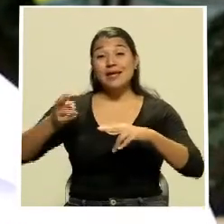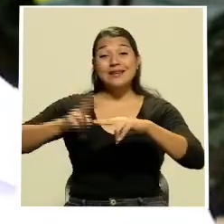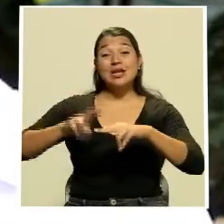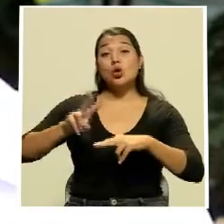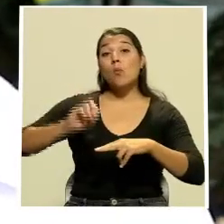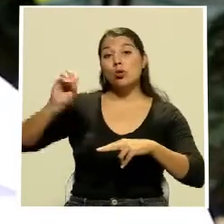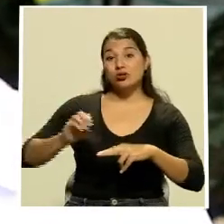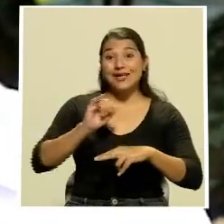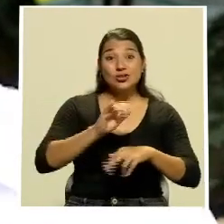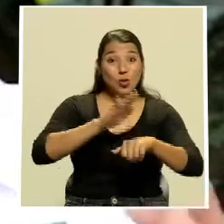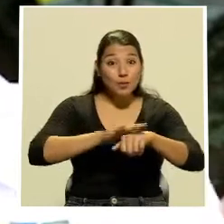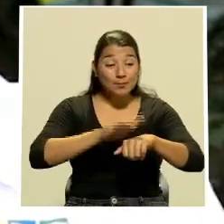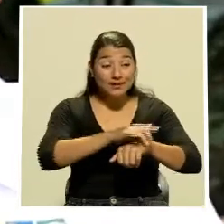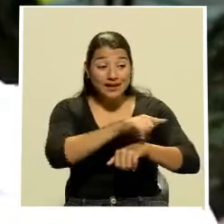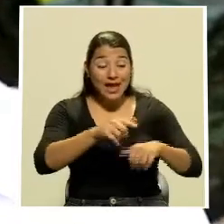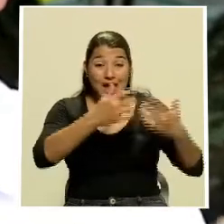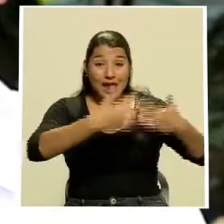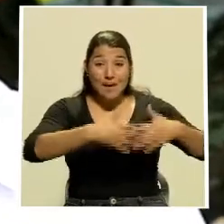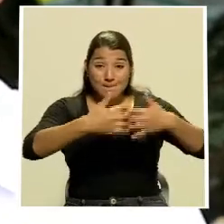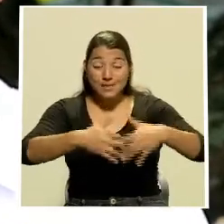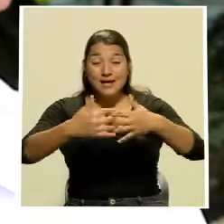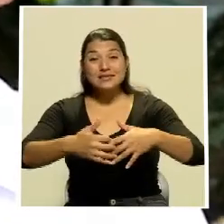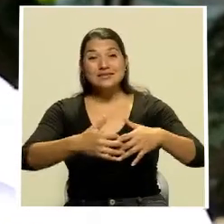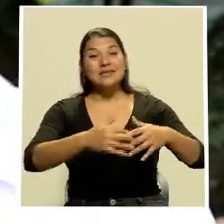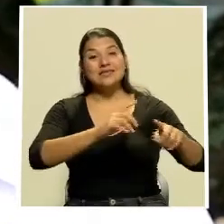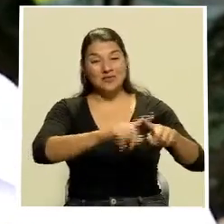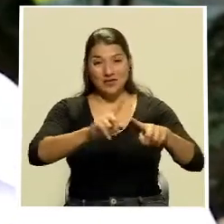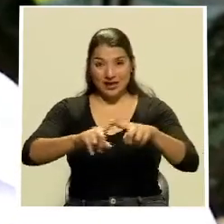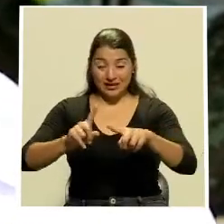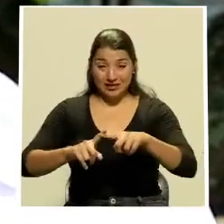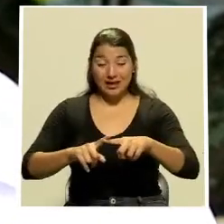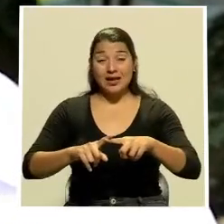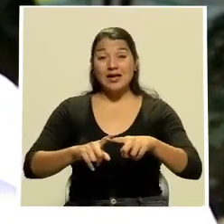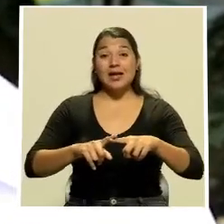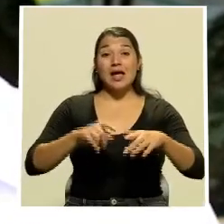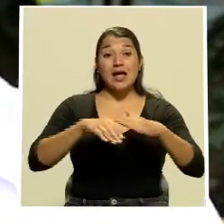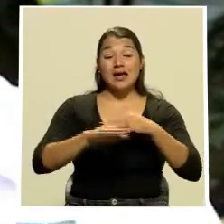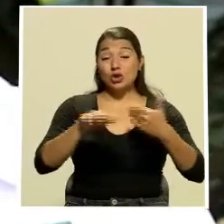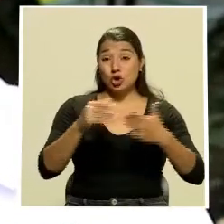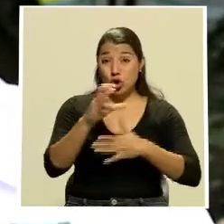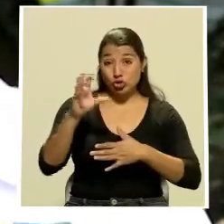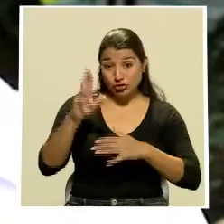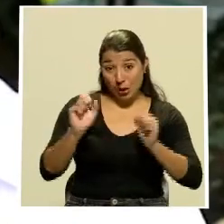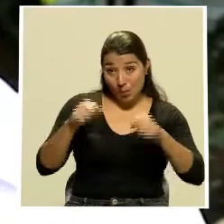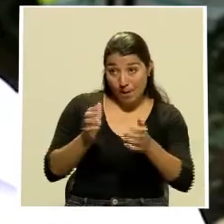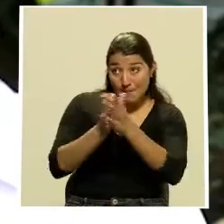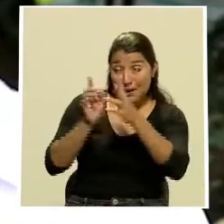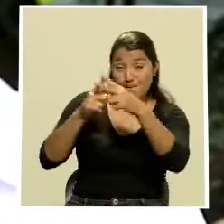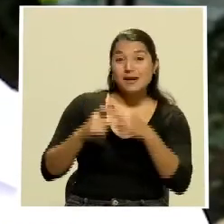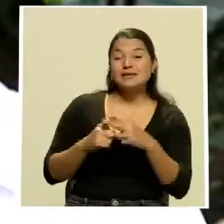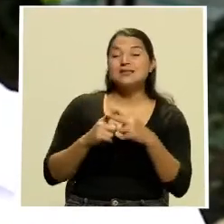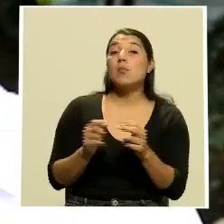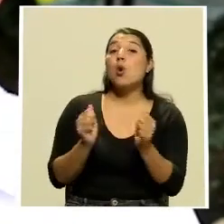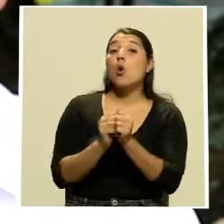organizaciones de productoras, organizaciones y asociaciones de diferentes tipos a nivel de todos los territorios rurales puedan acceder por este recurso